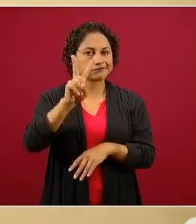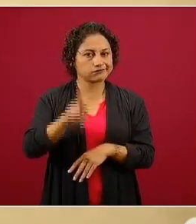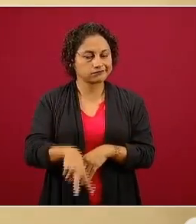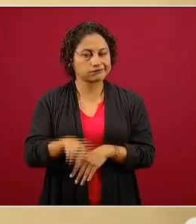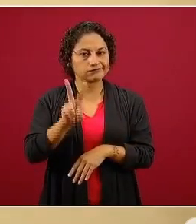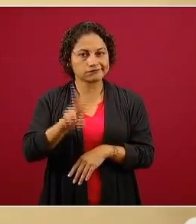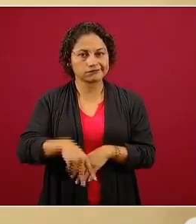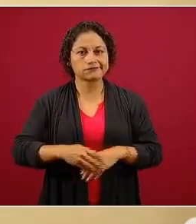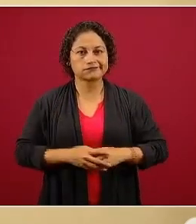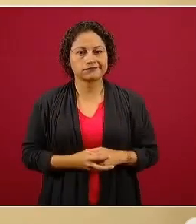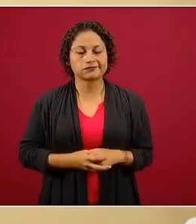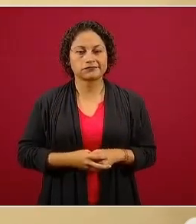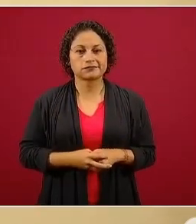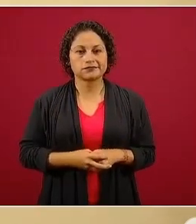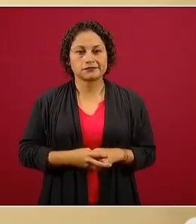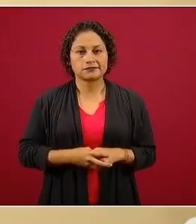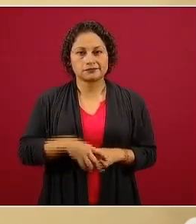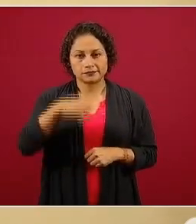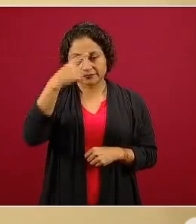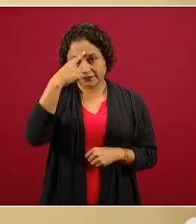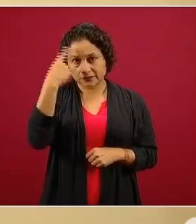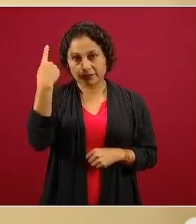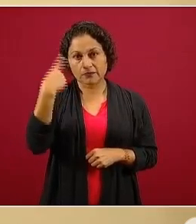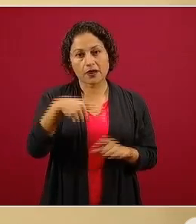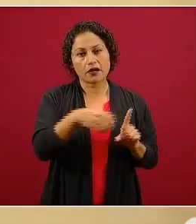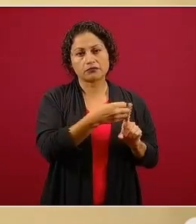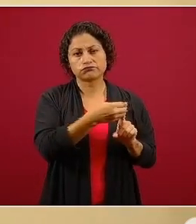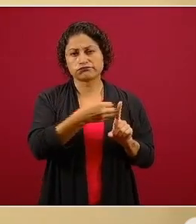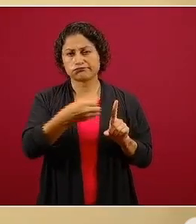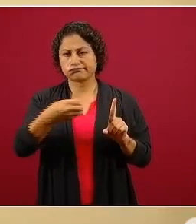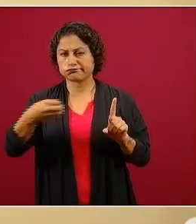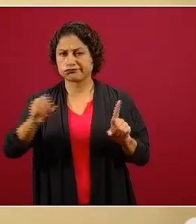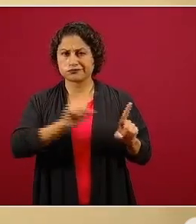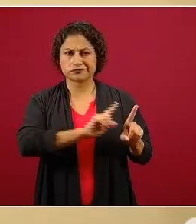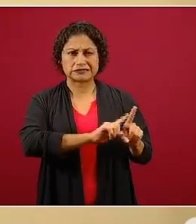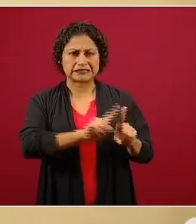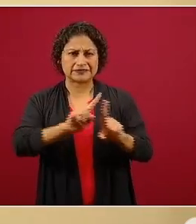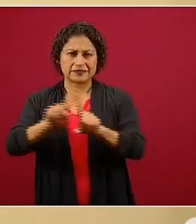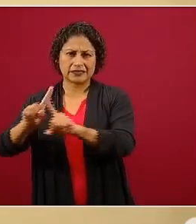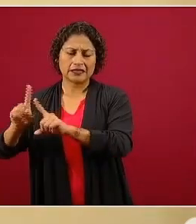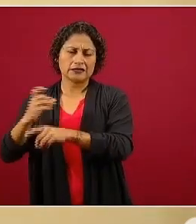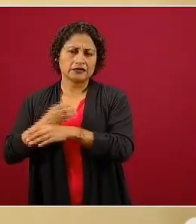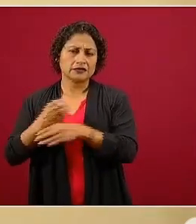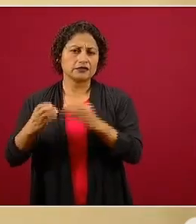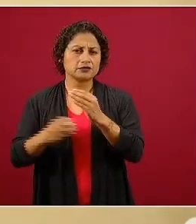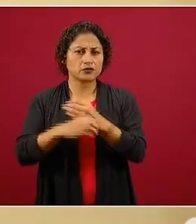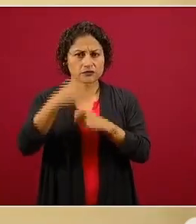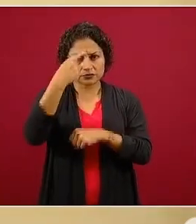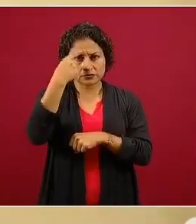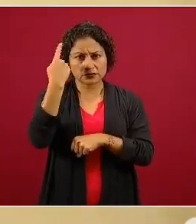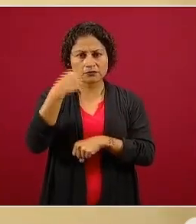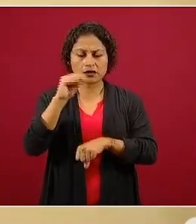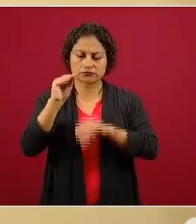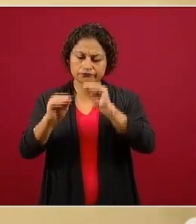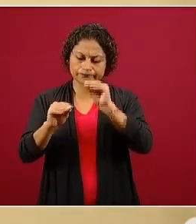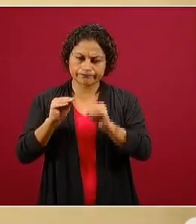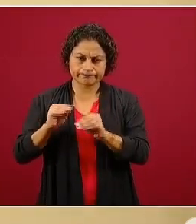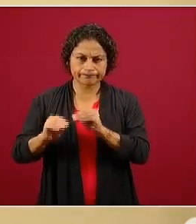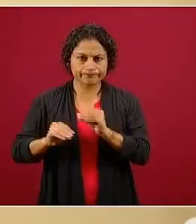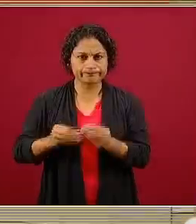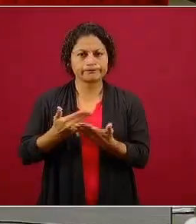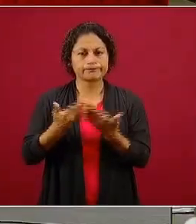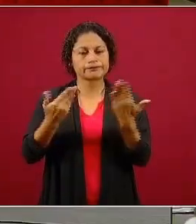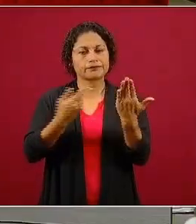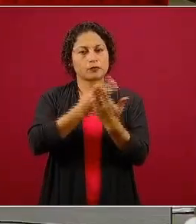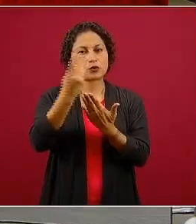parar todo este complejo proyecto que va a mantener la